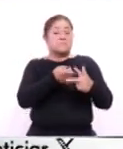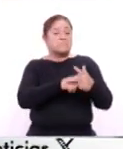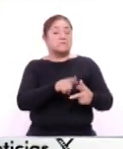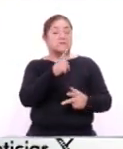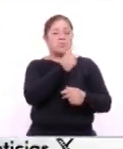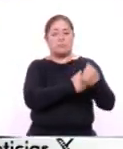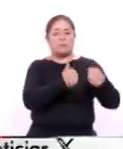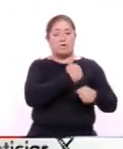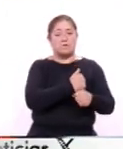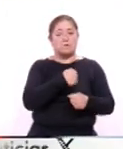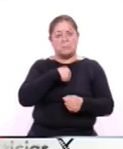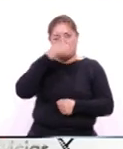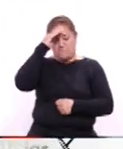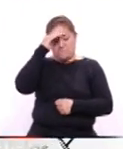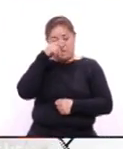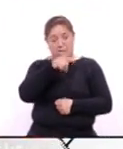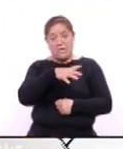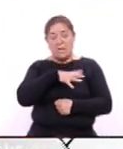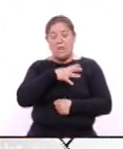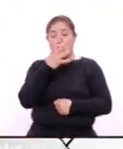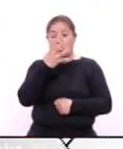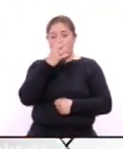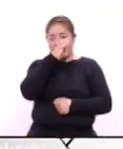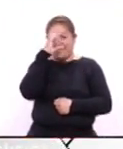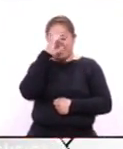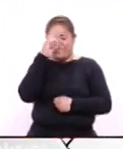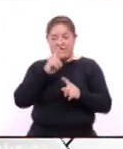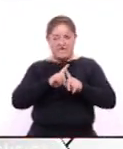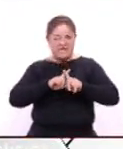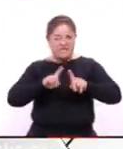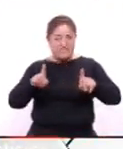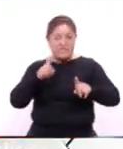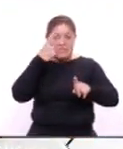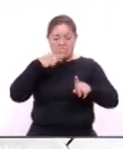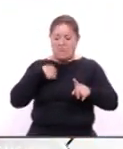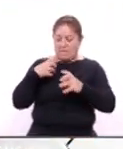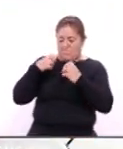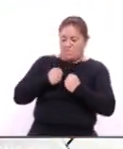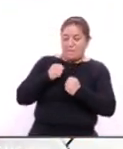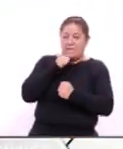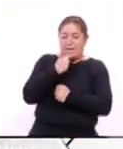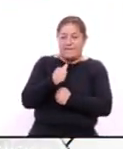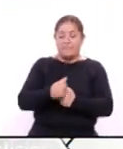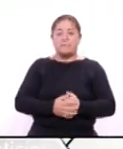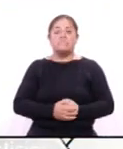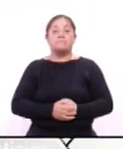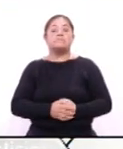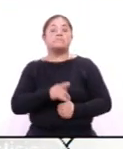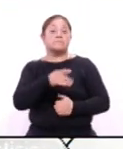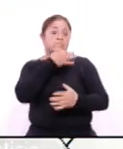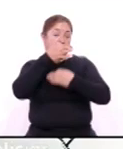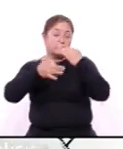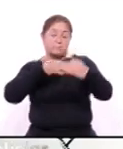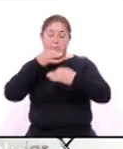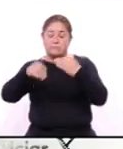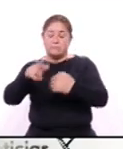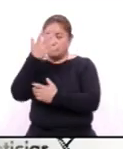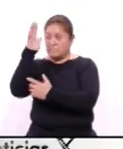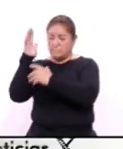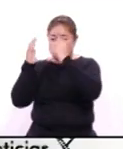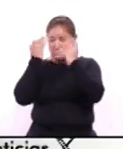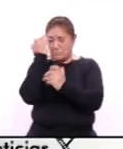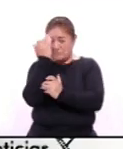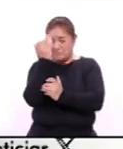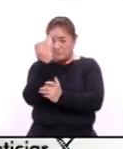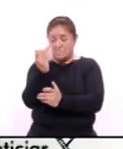pasado y se cree que el fugitivo usó cuatro identidades distintas para evitar la captura Promover una lucha contra el cambio climático que